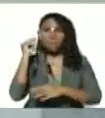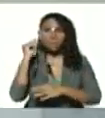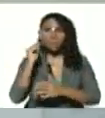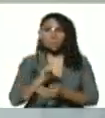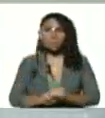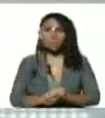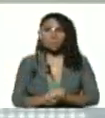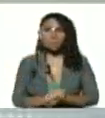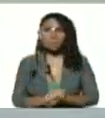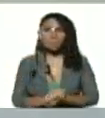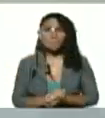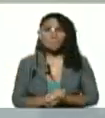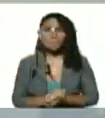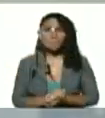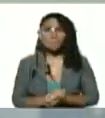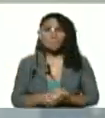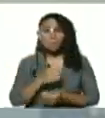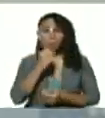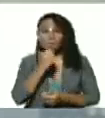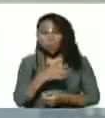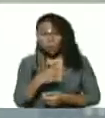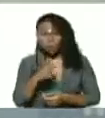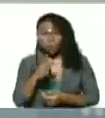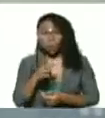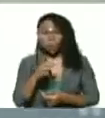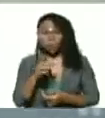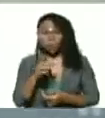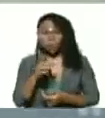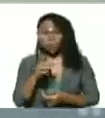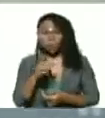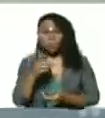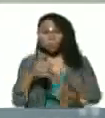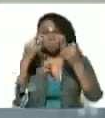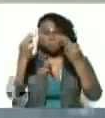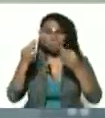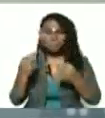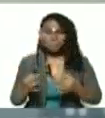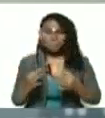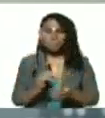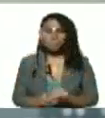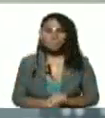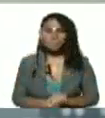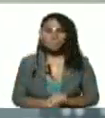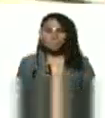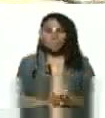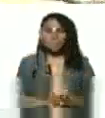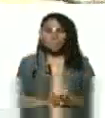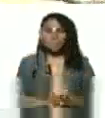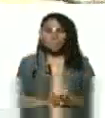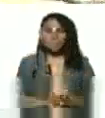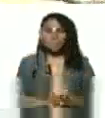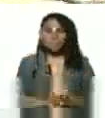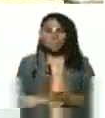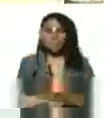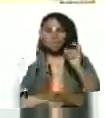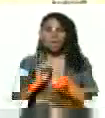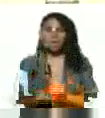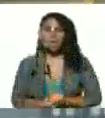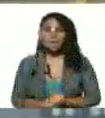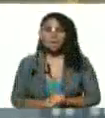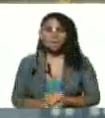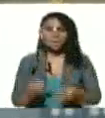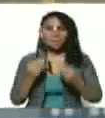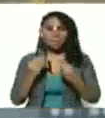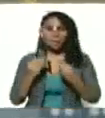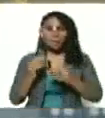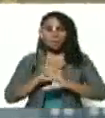Meléndez Rivas bueno una sede bien segura con toda la acción para